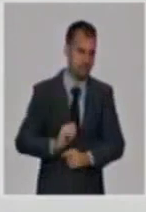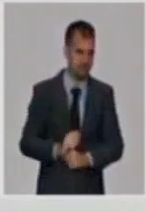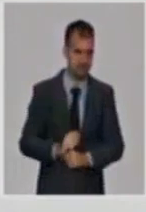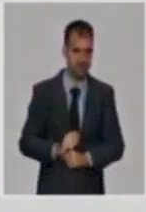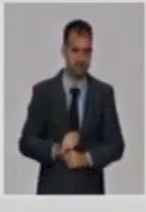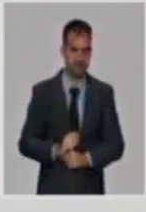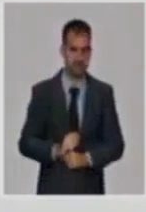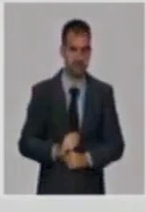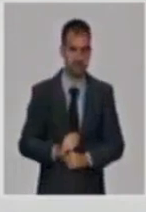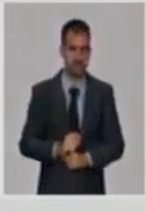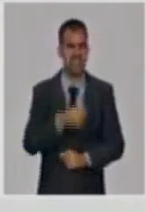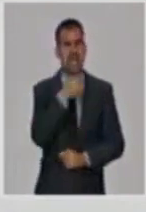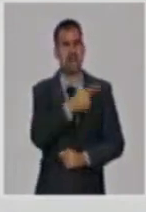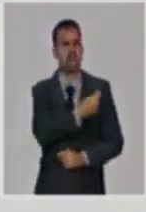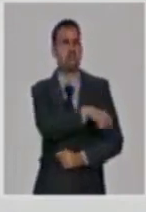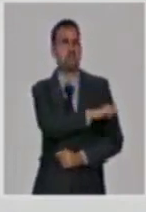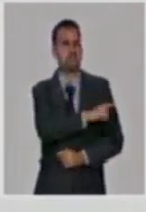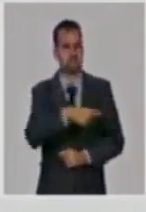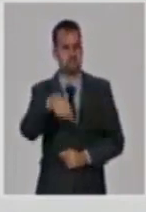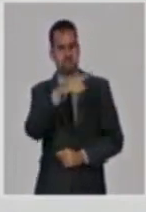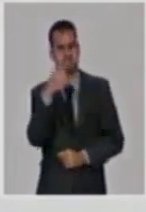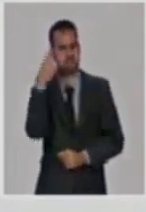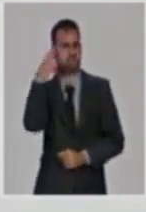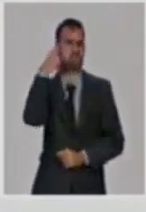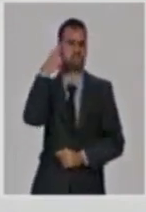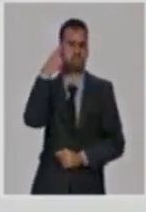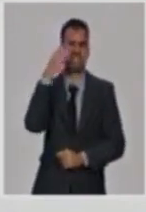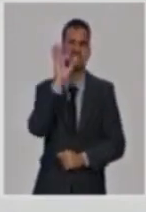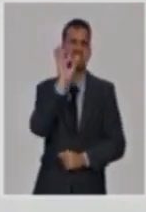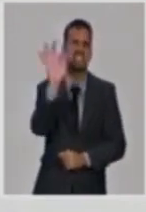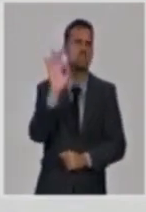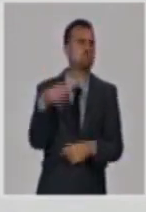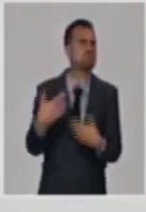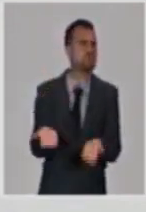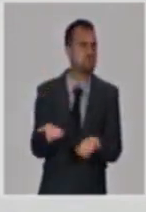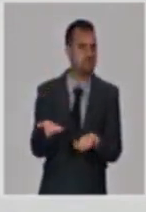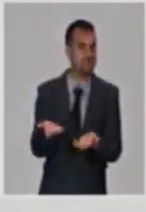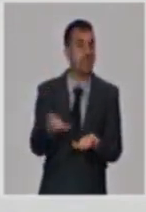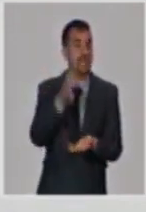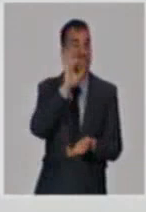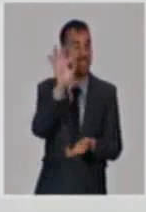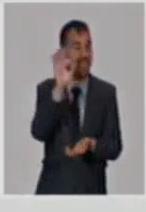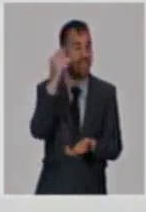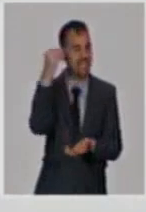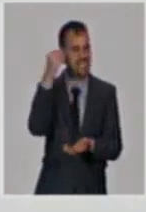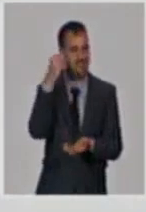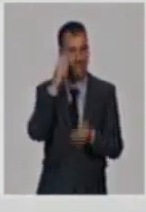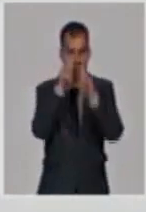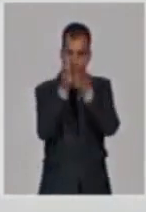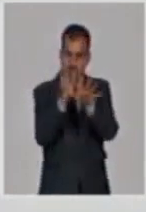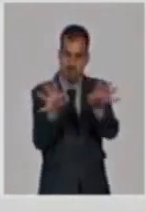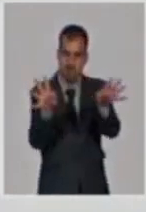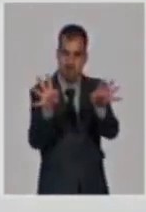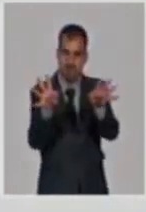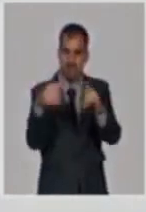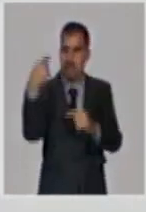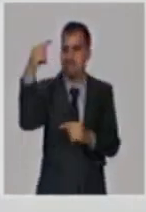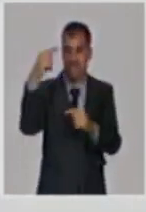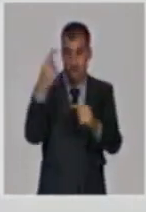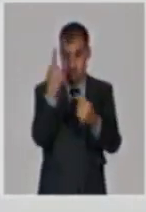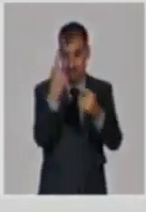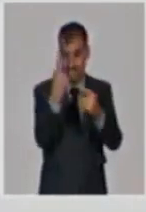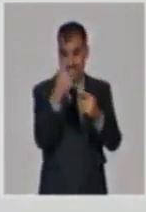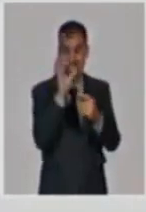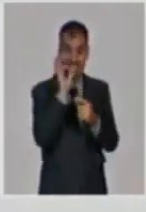producto y la población se puede ubicar, estamos hablando del tabaco, pero el tabaco se abre en una variedad de surtidos que para